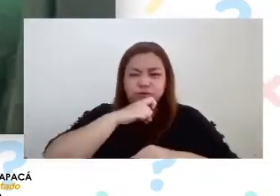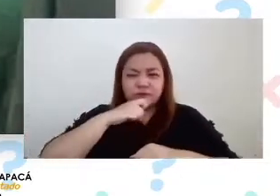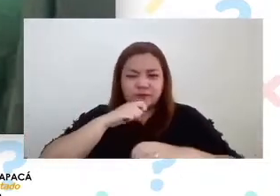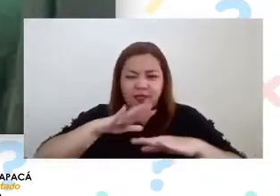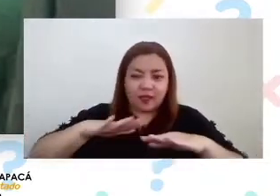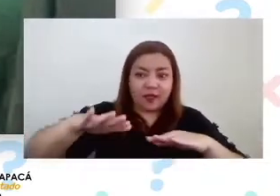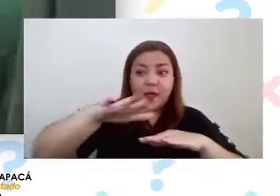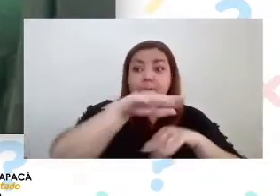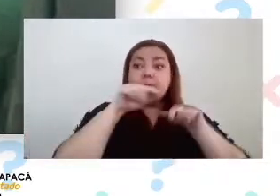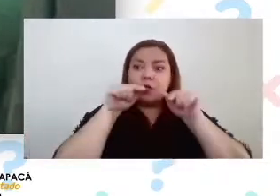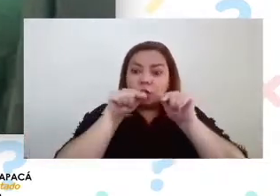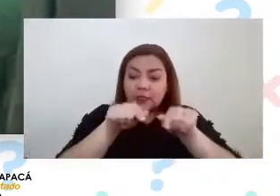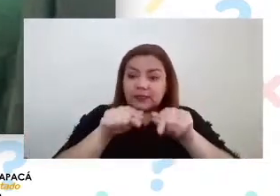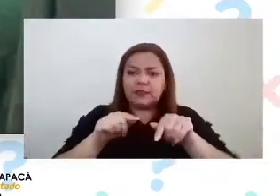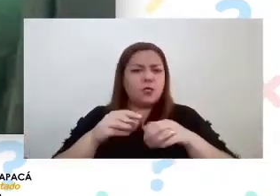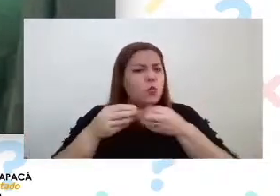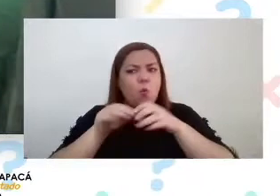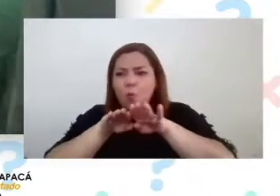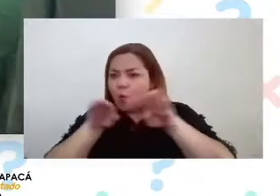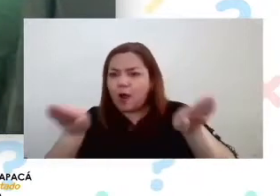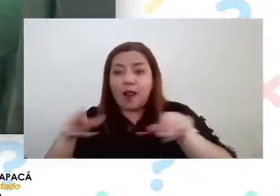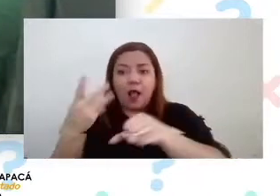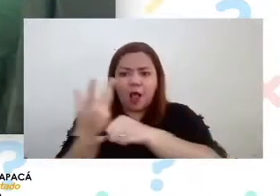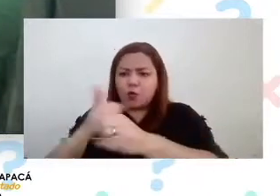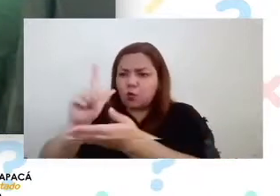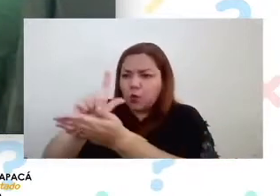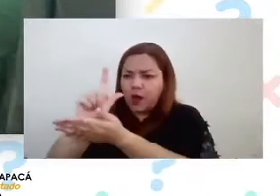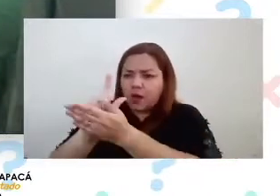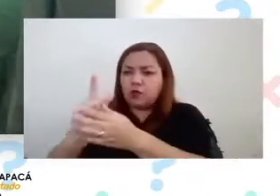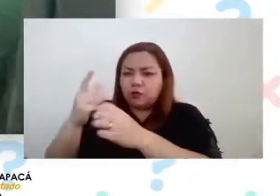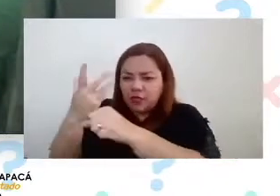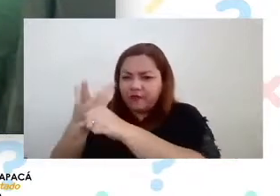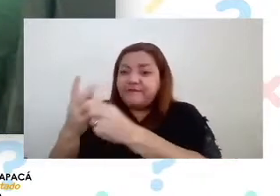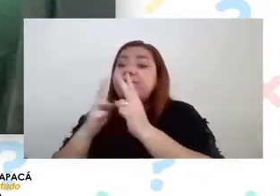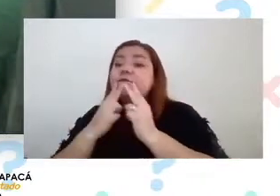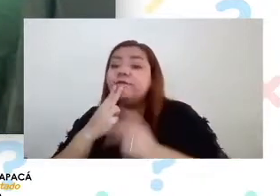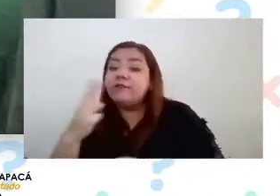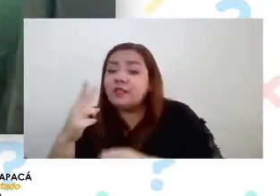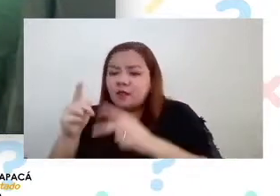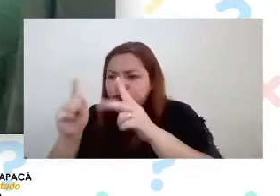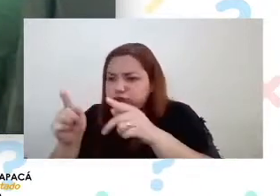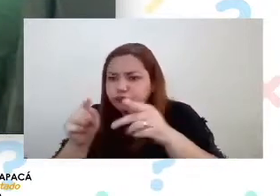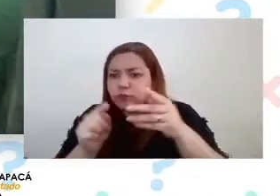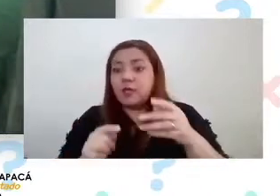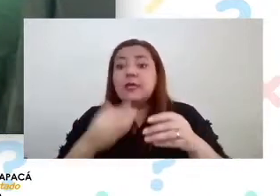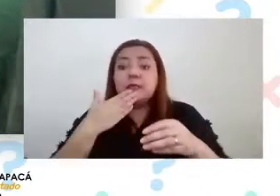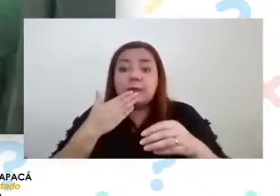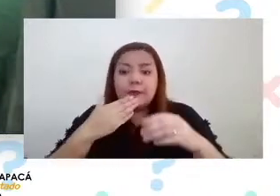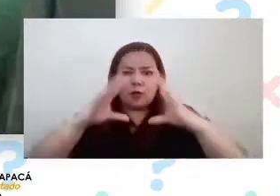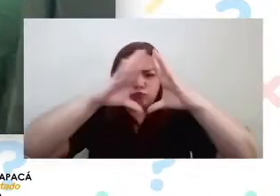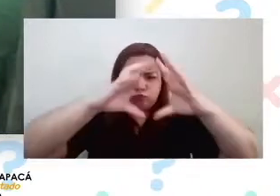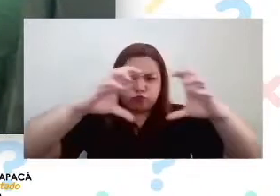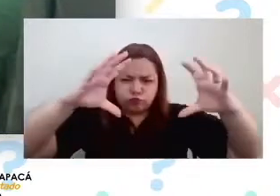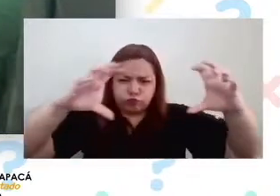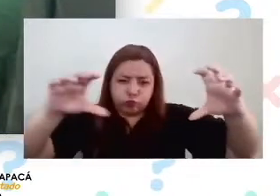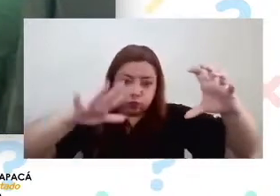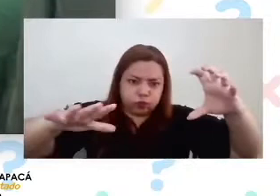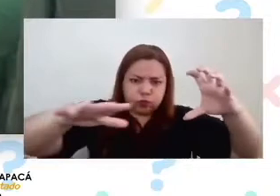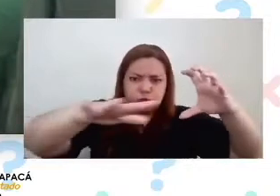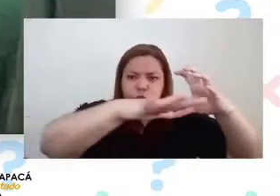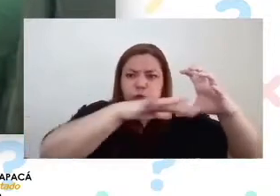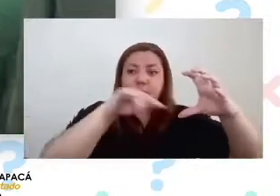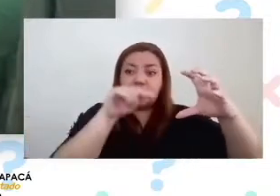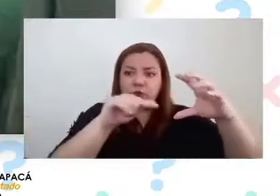rincones donde subsisten organismos y siendo los oasis de niebla un ejemplo de ello. Sus condiciones permiten el desarrollo de una